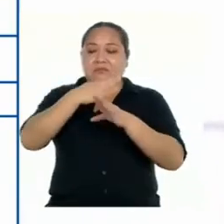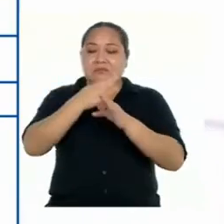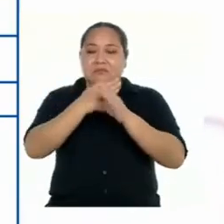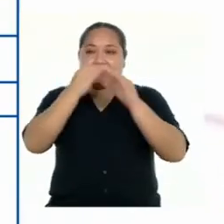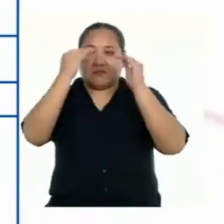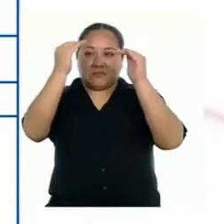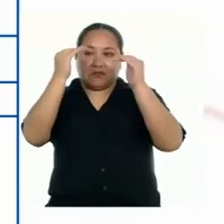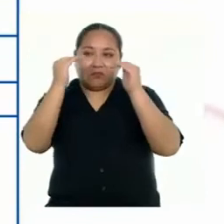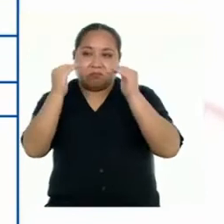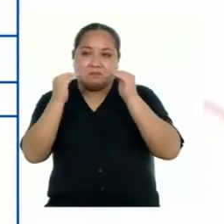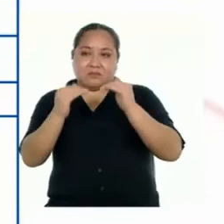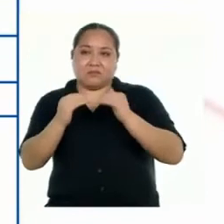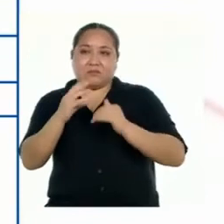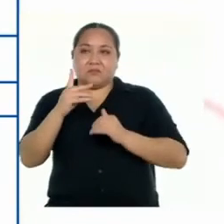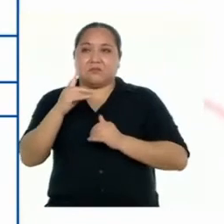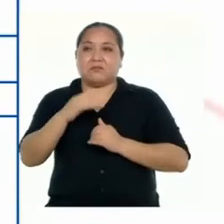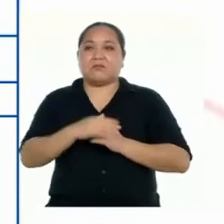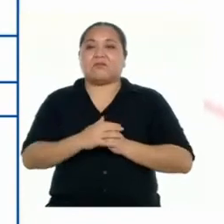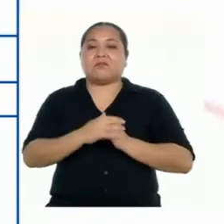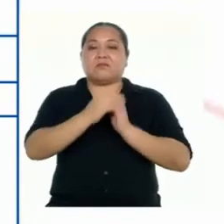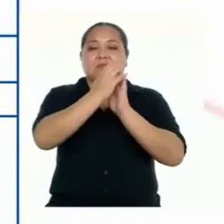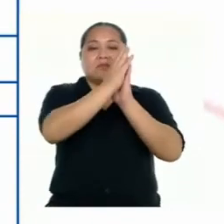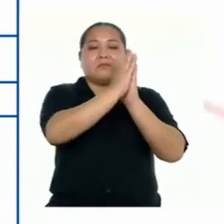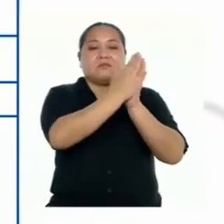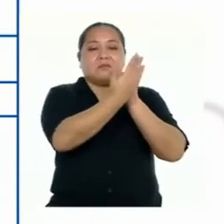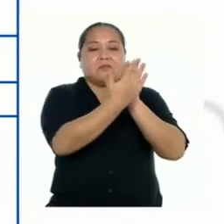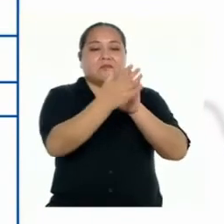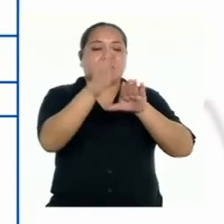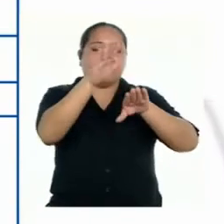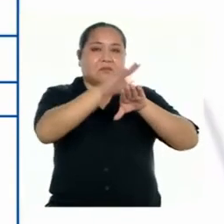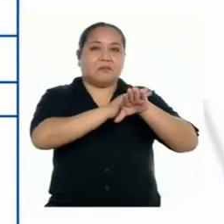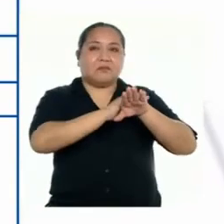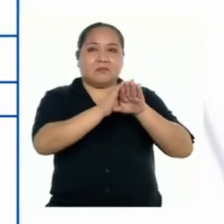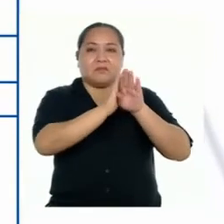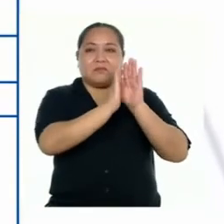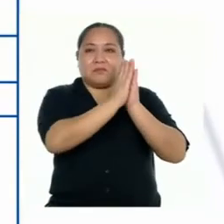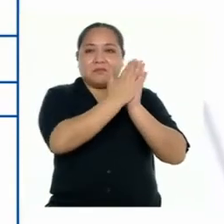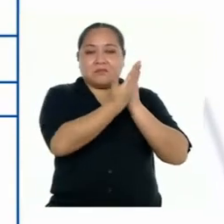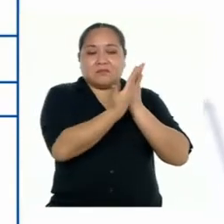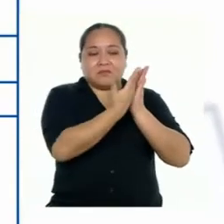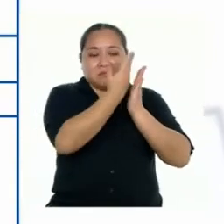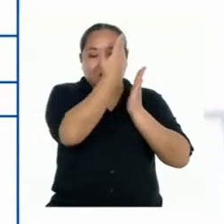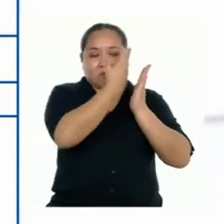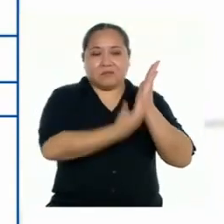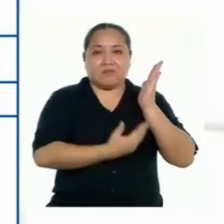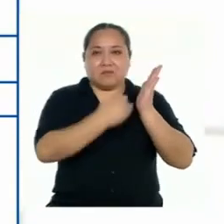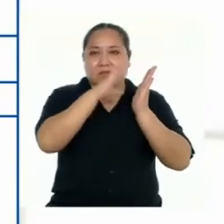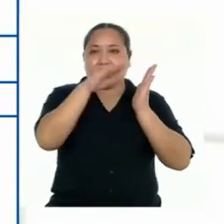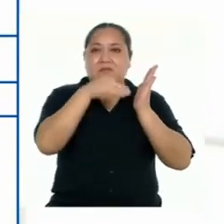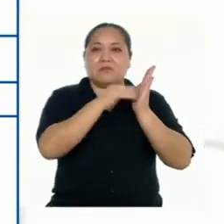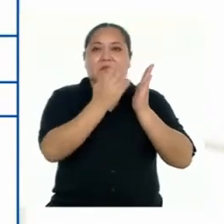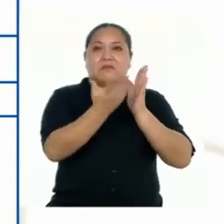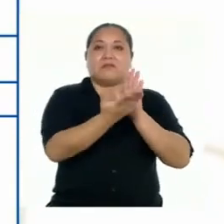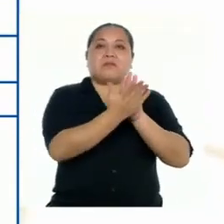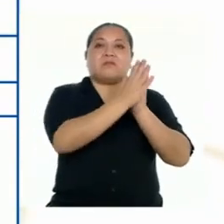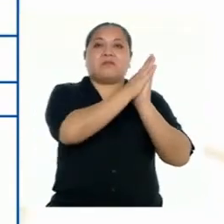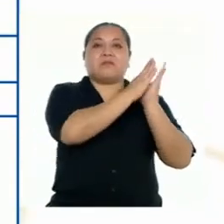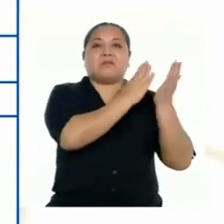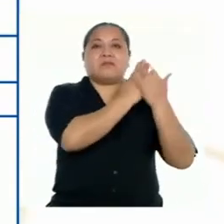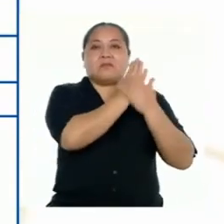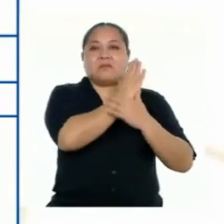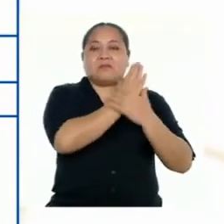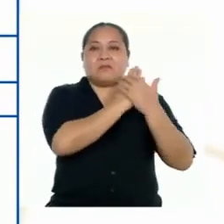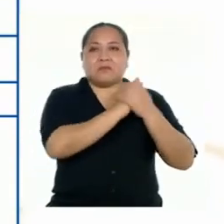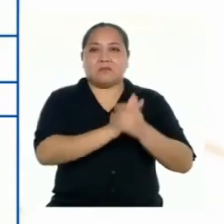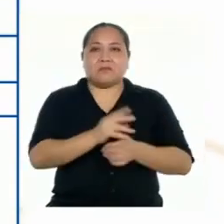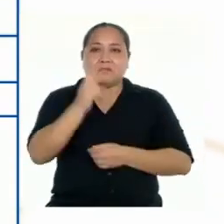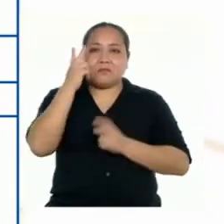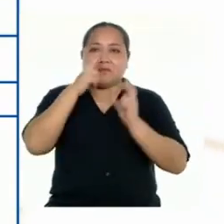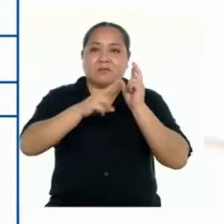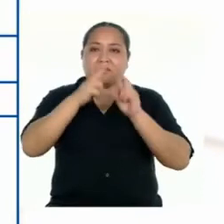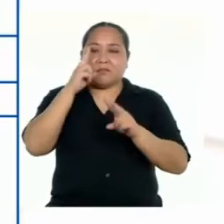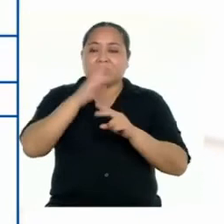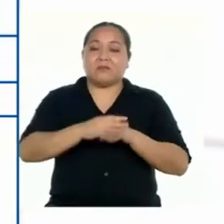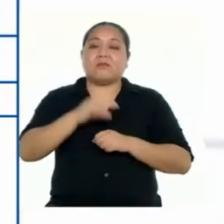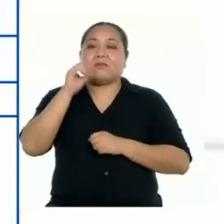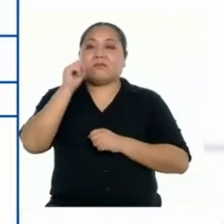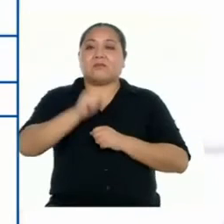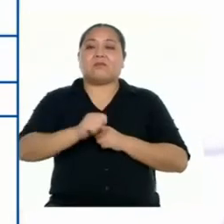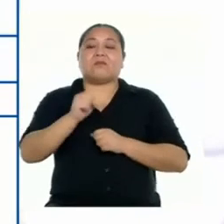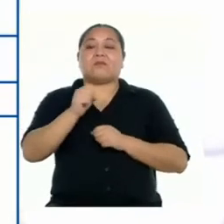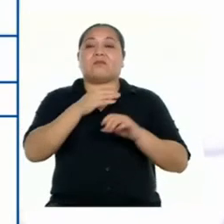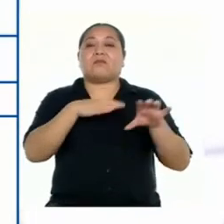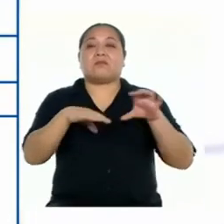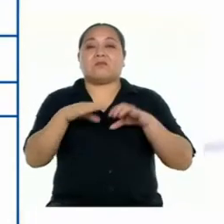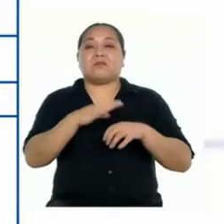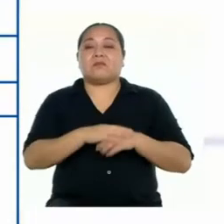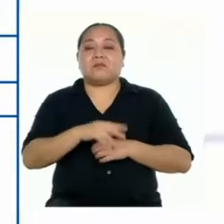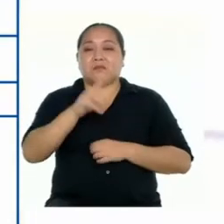del díptico, portada, parte central y contraportada. Asimismo, has tenido en cuenta que se desarrollen las